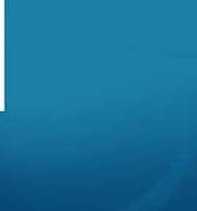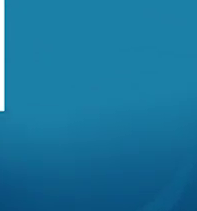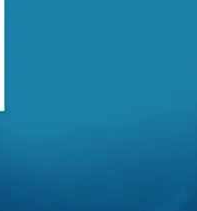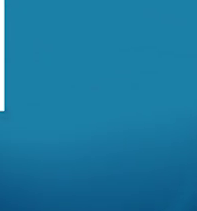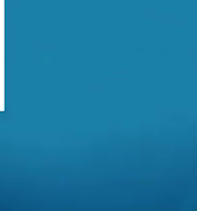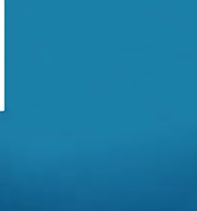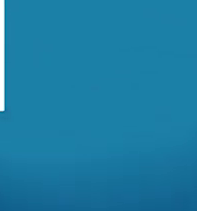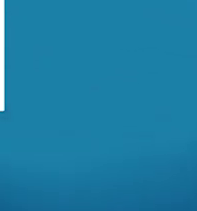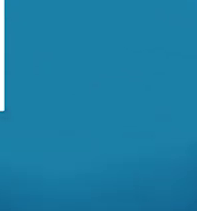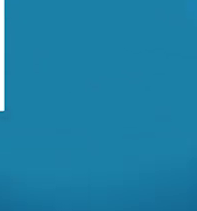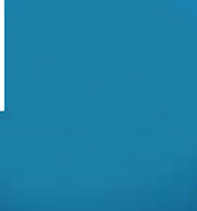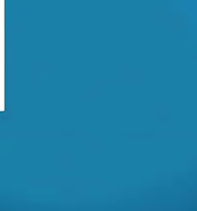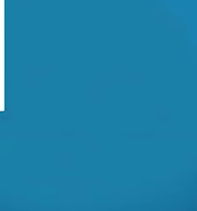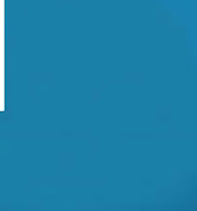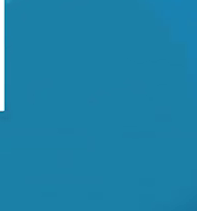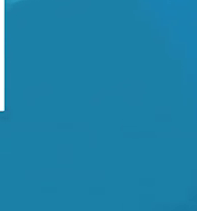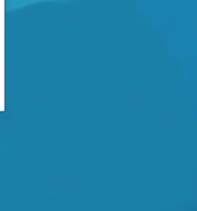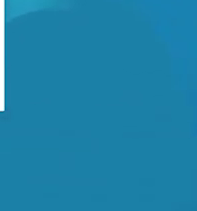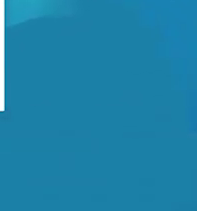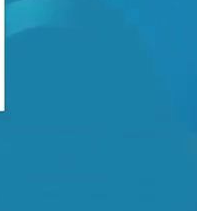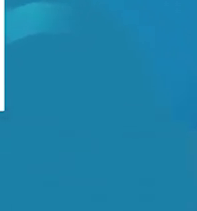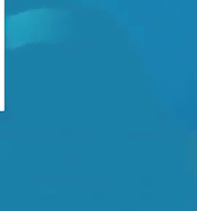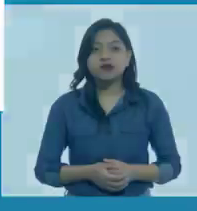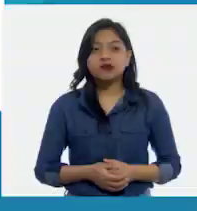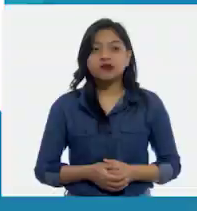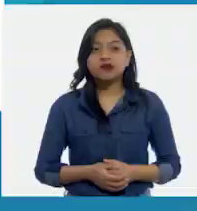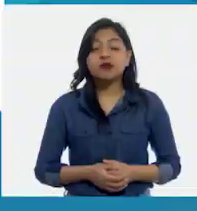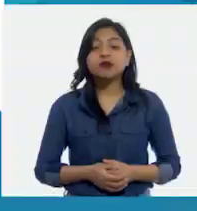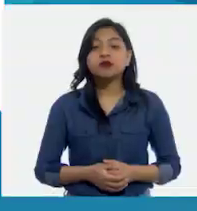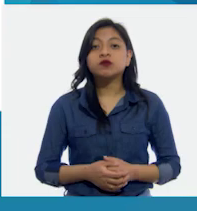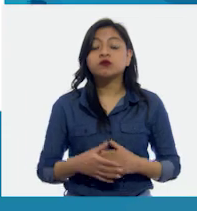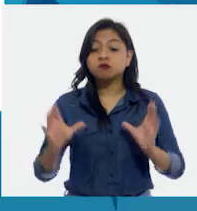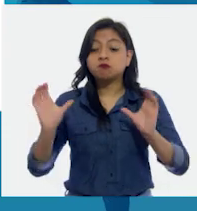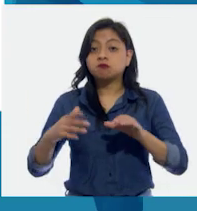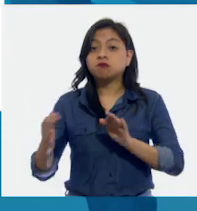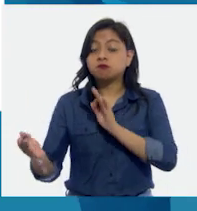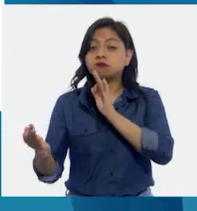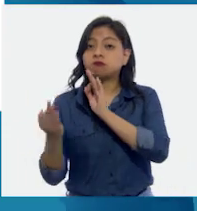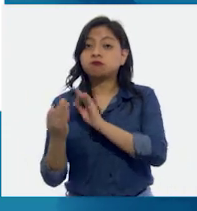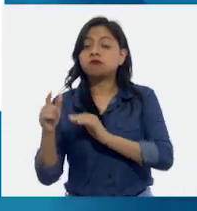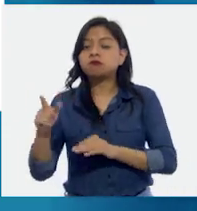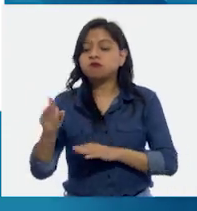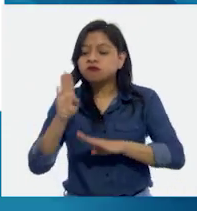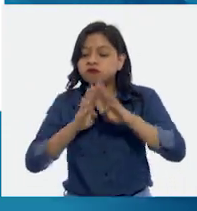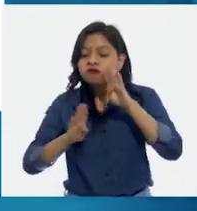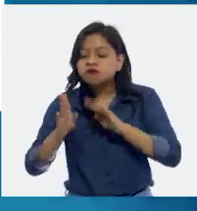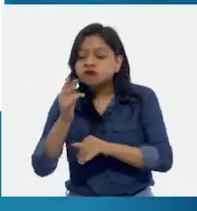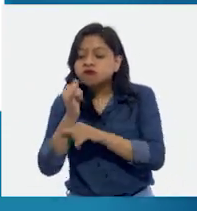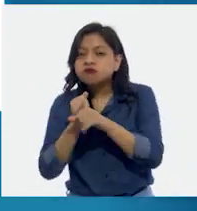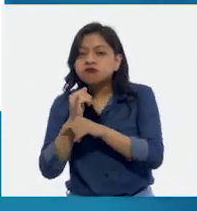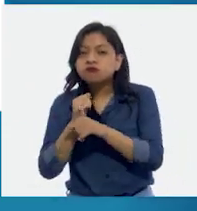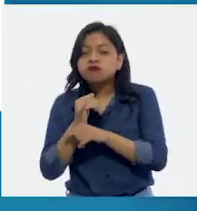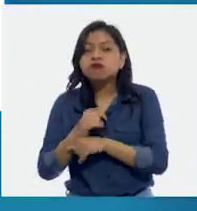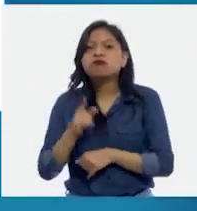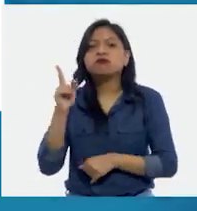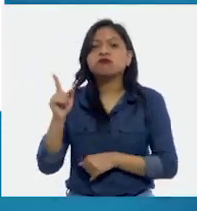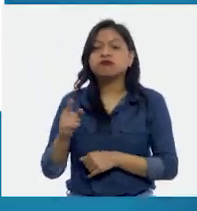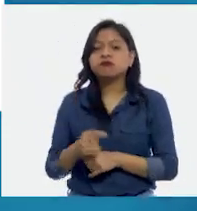Cerca de mi comunidad, un biólogo que se llama Esteban Martínez hizo un descubrimiento maravilloso.